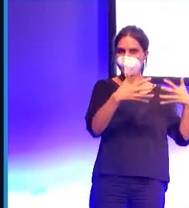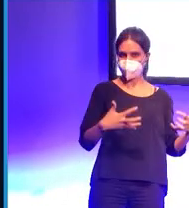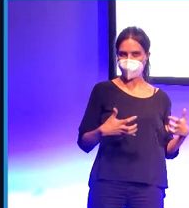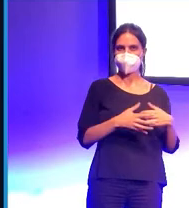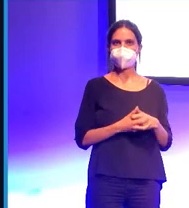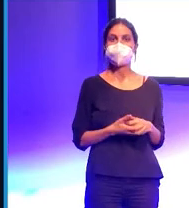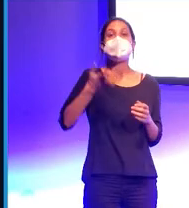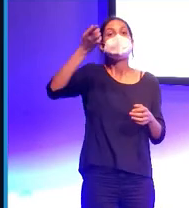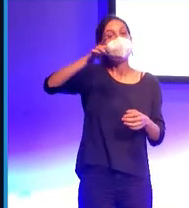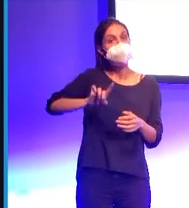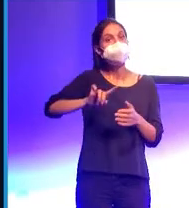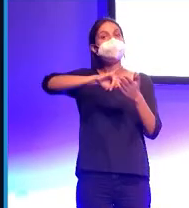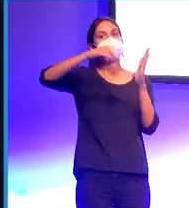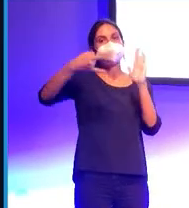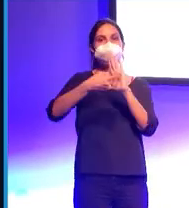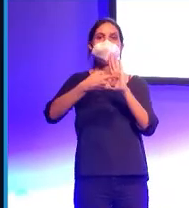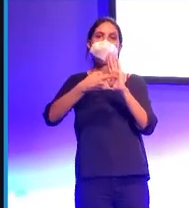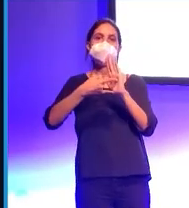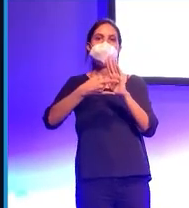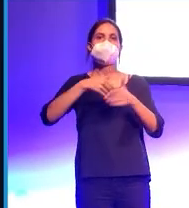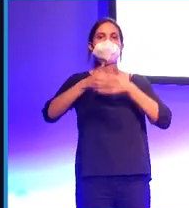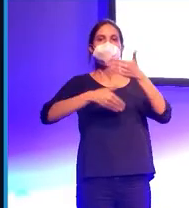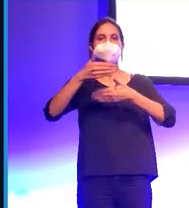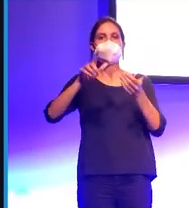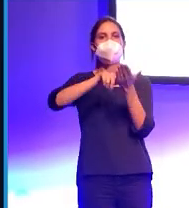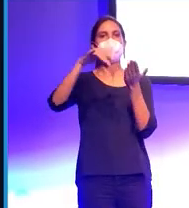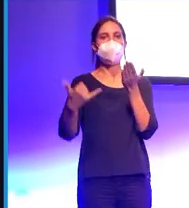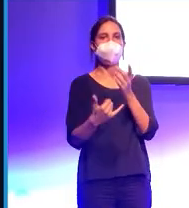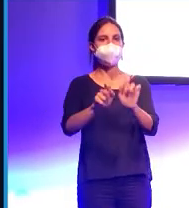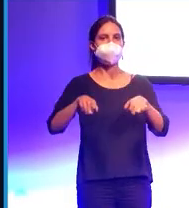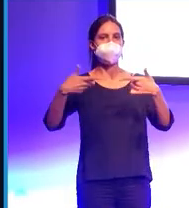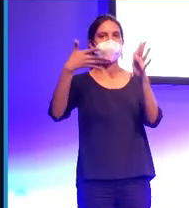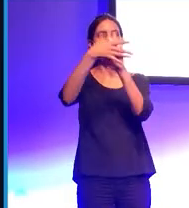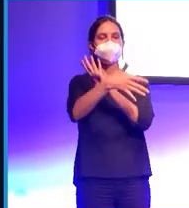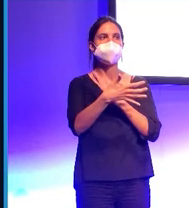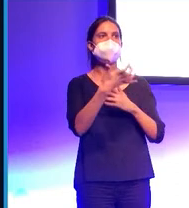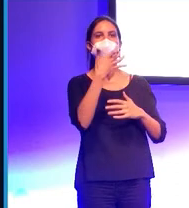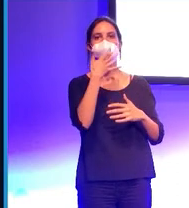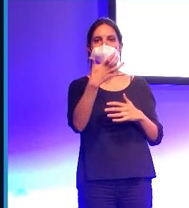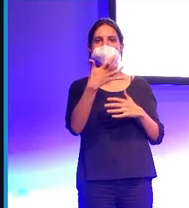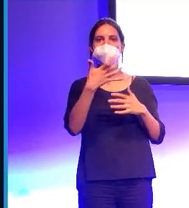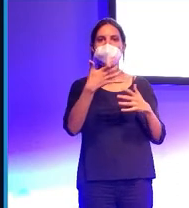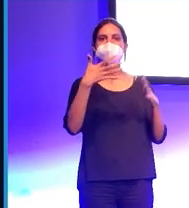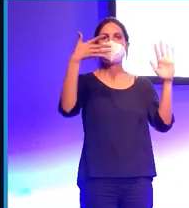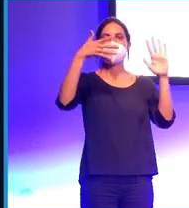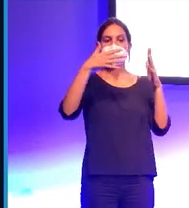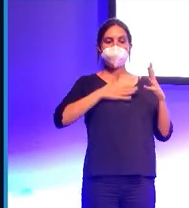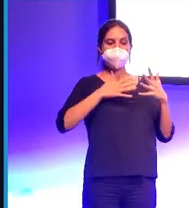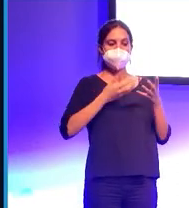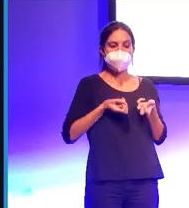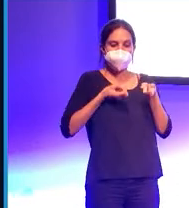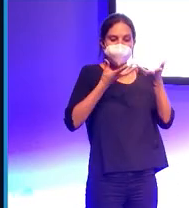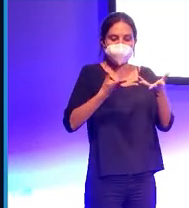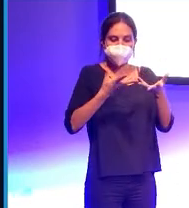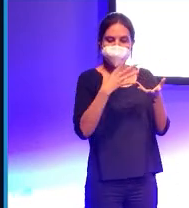de procesado de lenguaje natural. Necesitamos que los robots sean capaces de entender la semántica de lo que yo estoy diciendo y sean capaces de